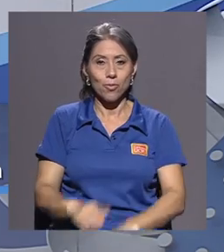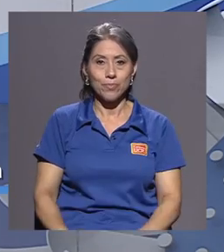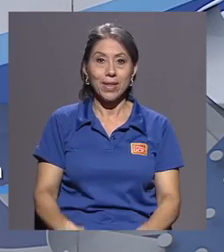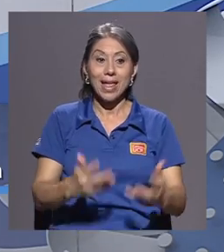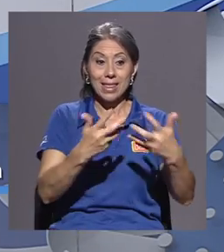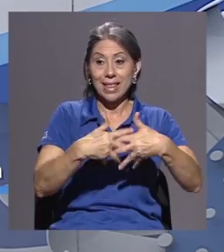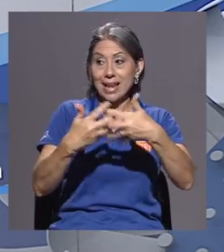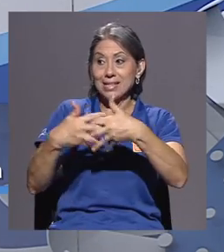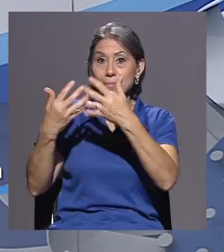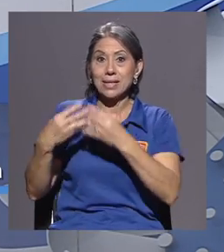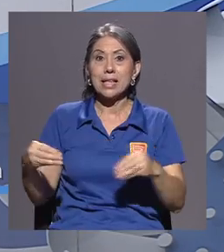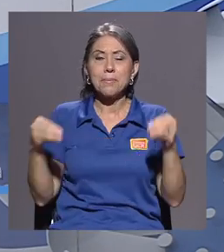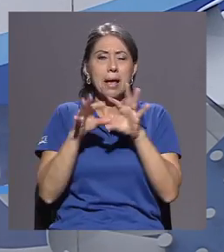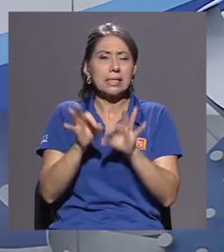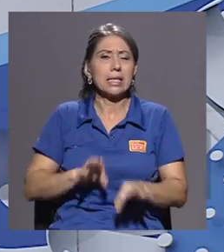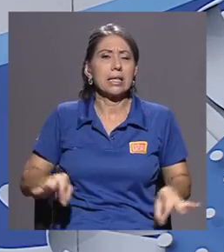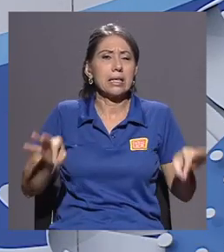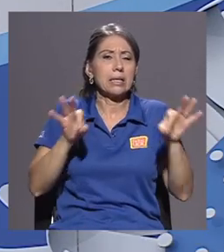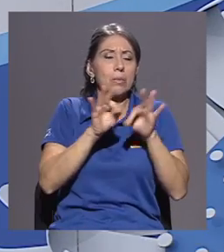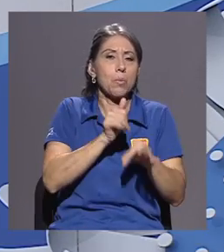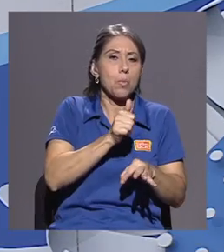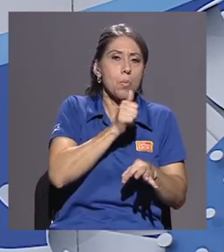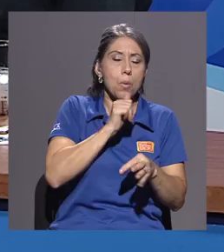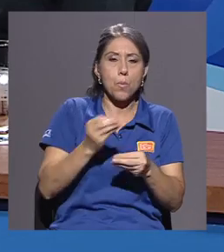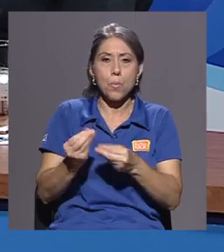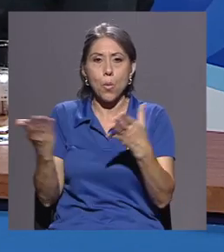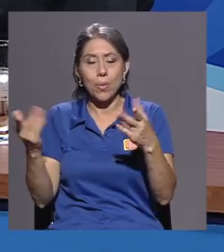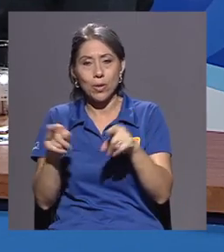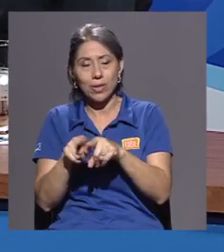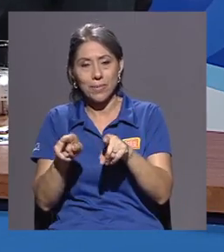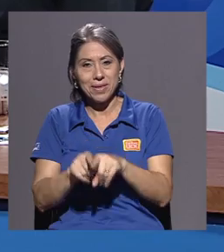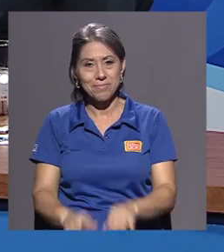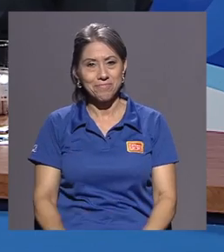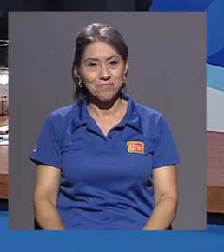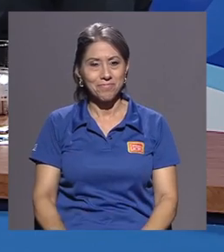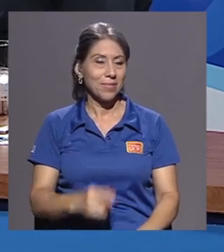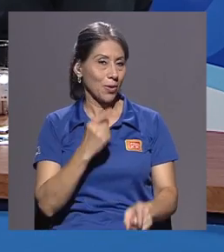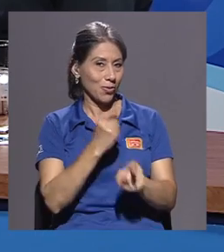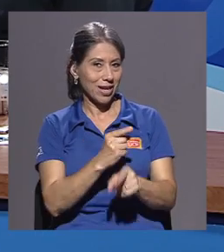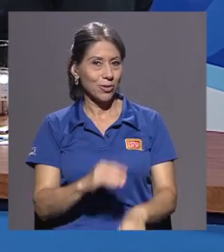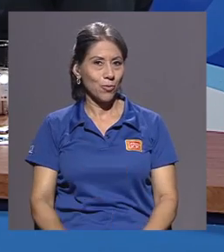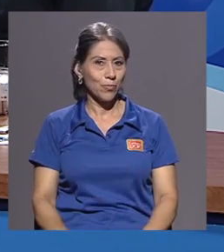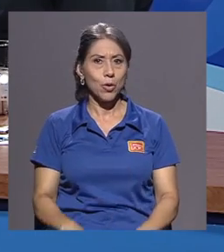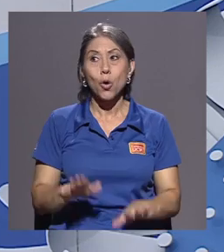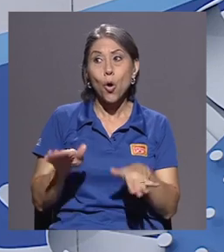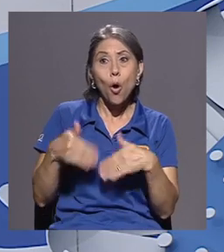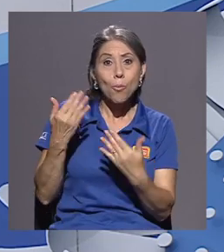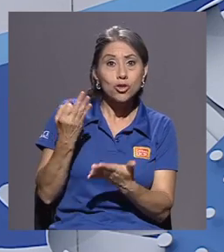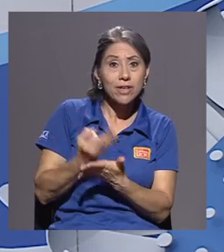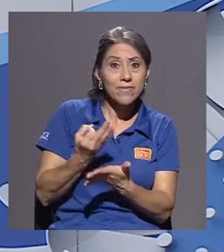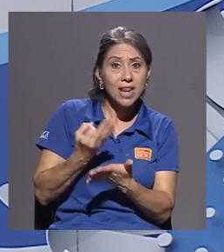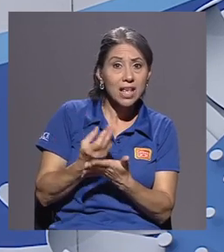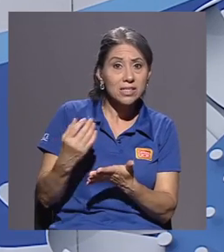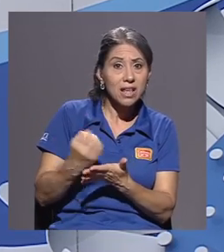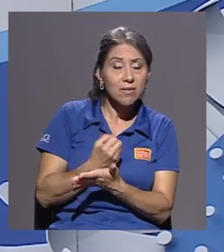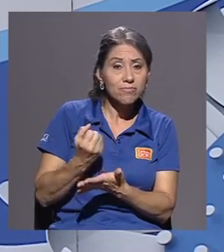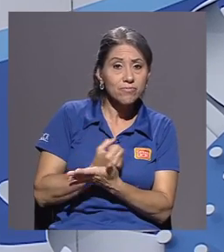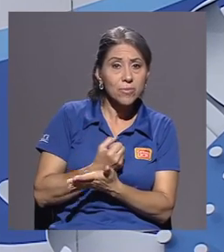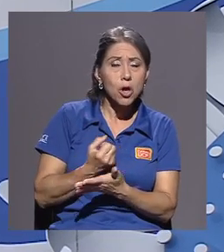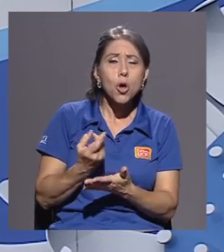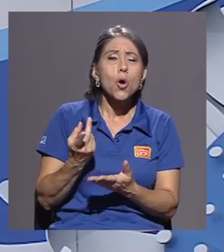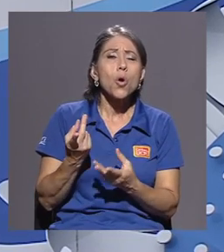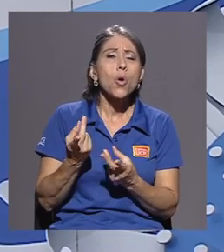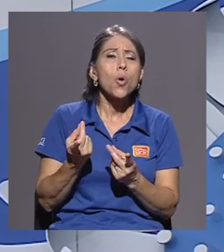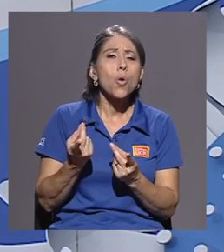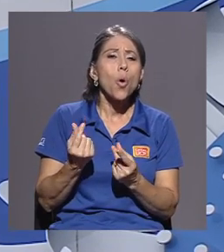empresas más destacadas a nivel privado y a nivel público también. Correcto. Por último, ¿cómo se financian? O sea, ¿cuáles son aproximadamente los